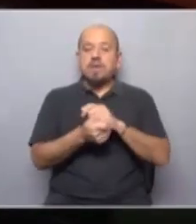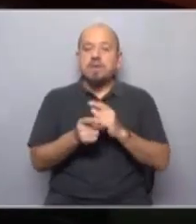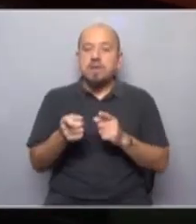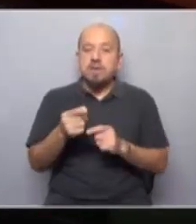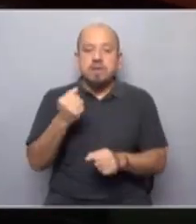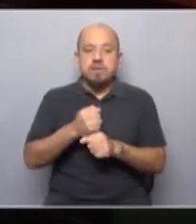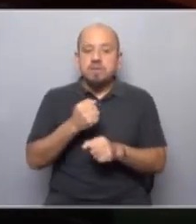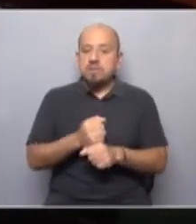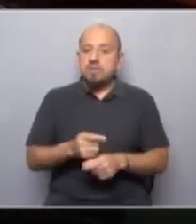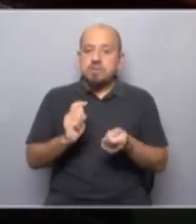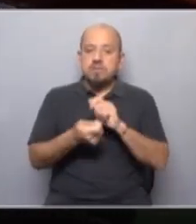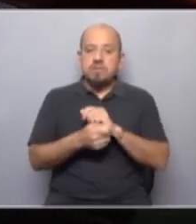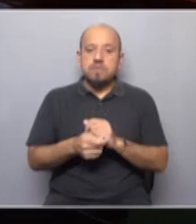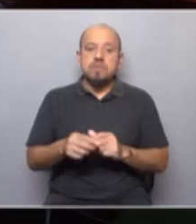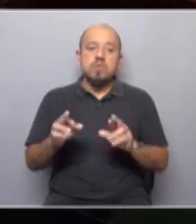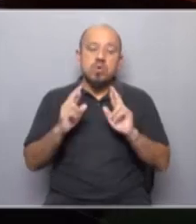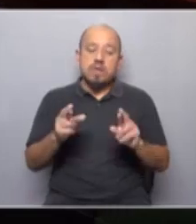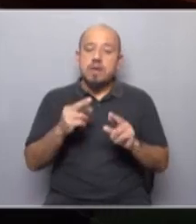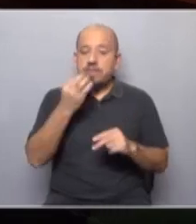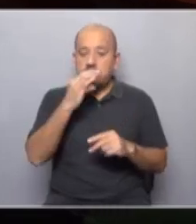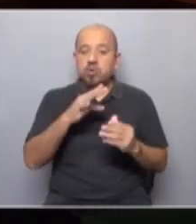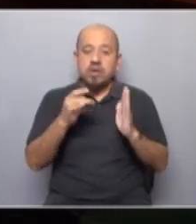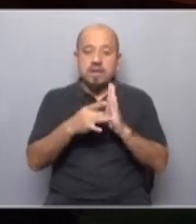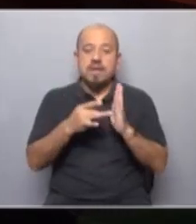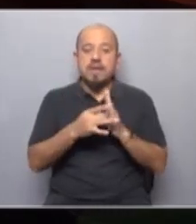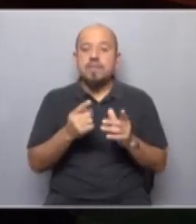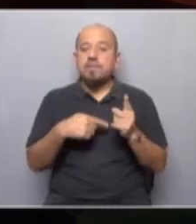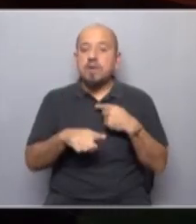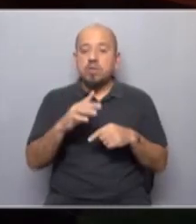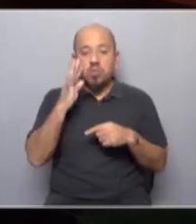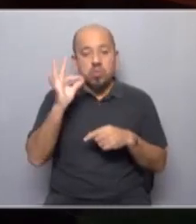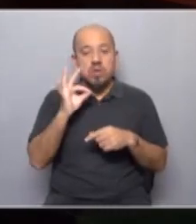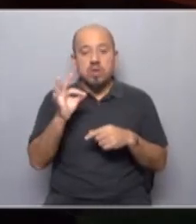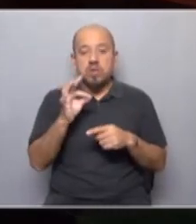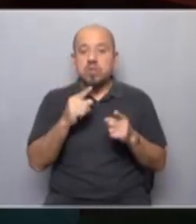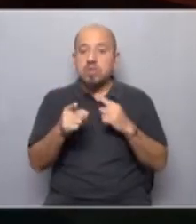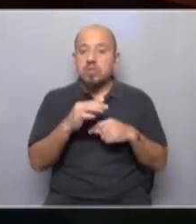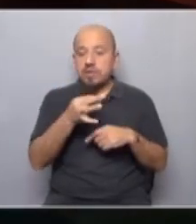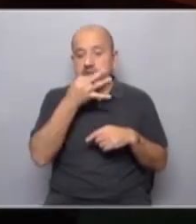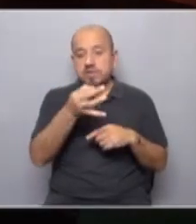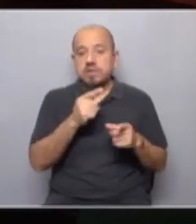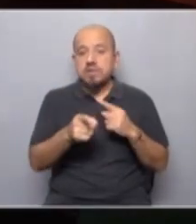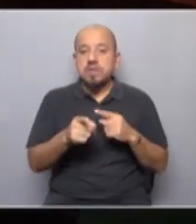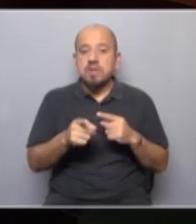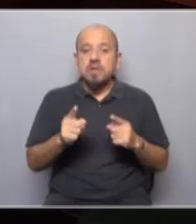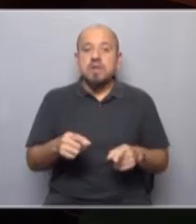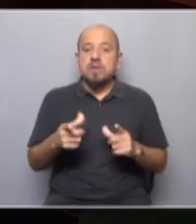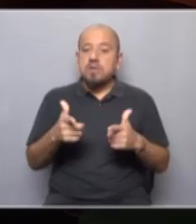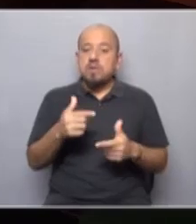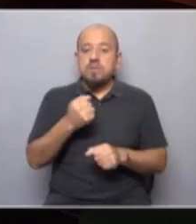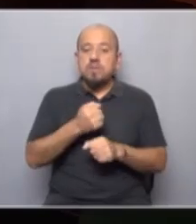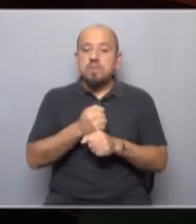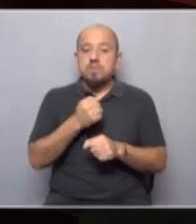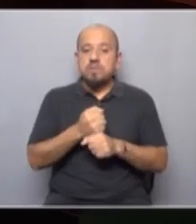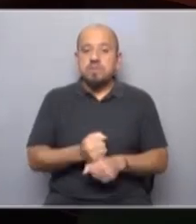que los trabajos van a cambiar y ojalá para mejor pero lo que cuidado con este terrorismo verbal de que se pueda acabar el trabajo en